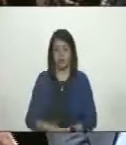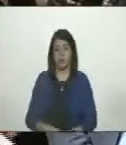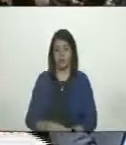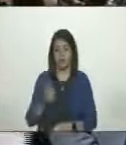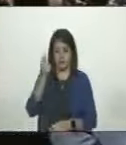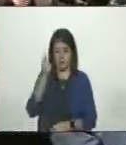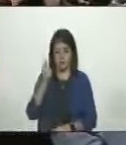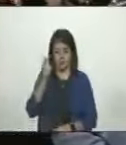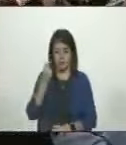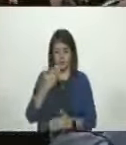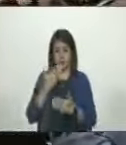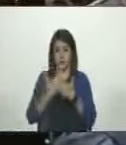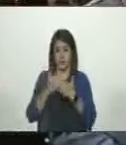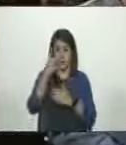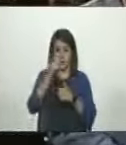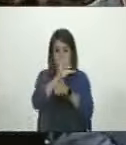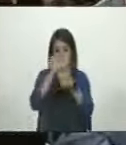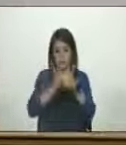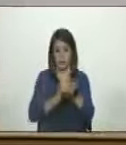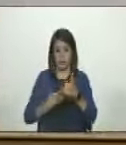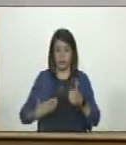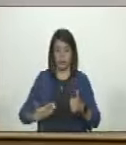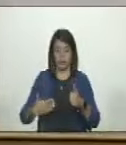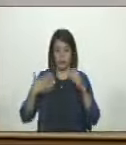camarada, primer vicepresidente.